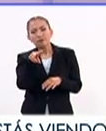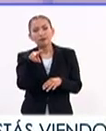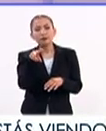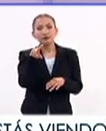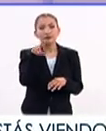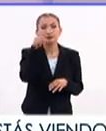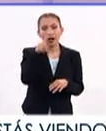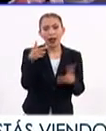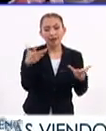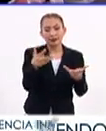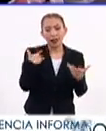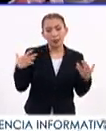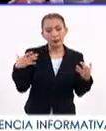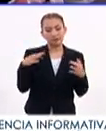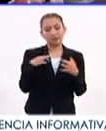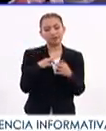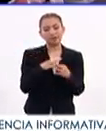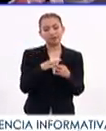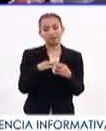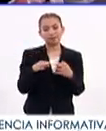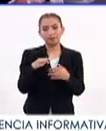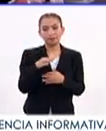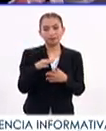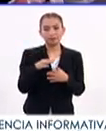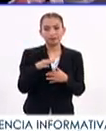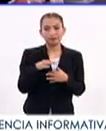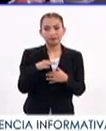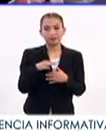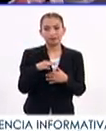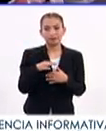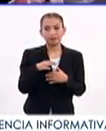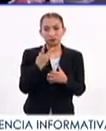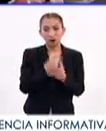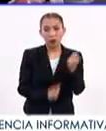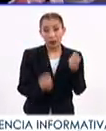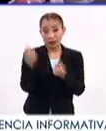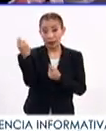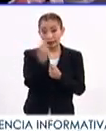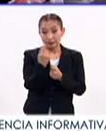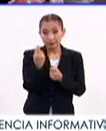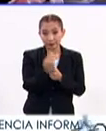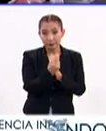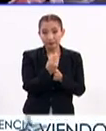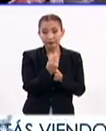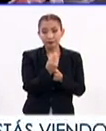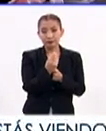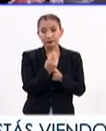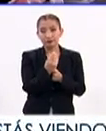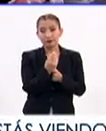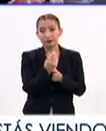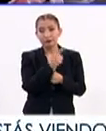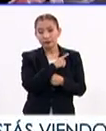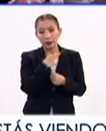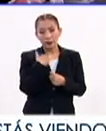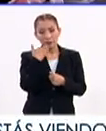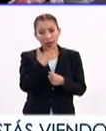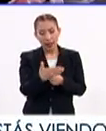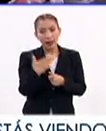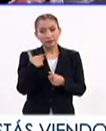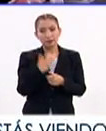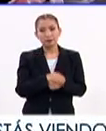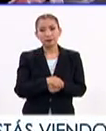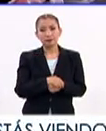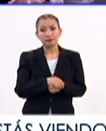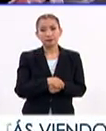generar esta mecánica dual, necesaria y que tiene que ser muy bien aprovechada